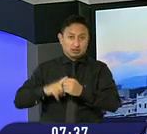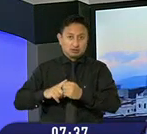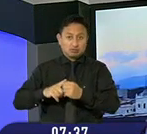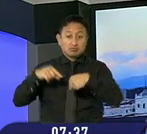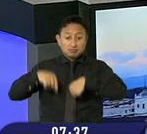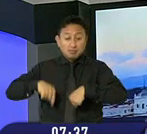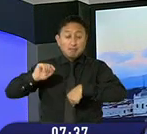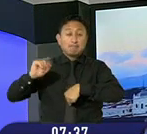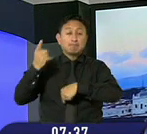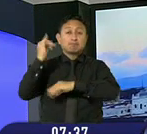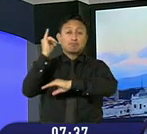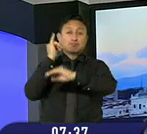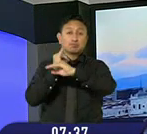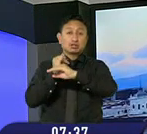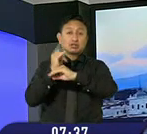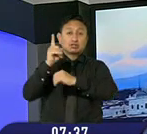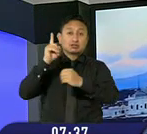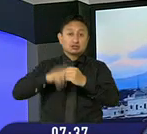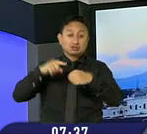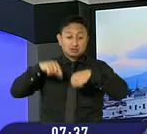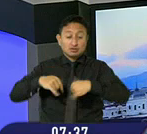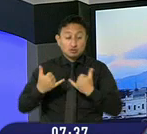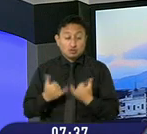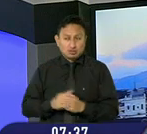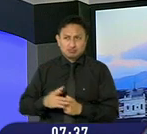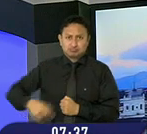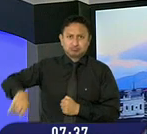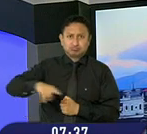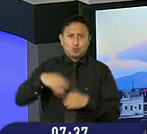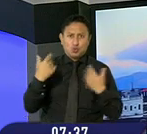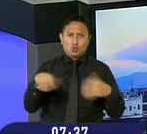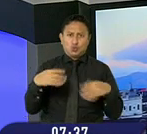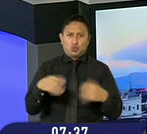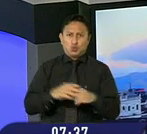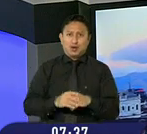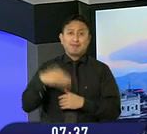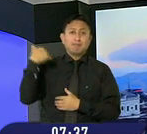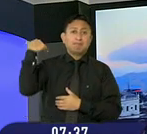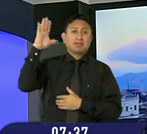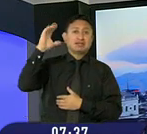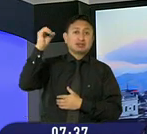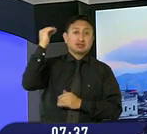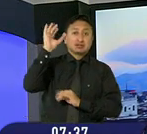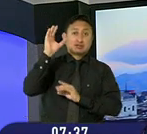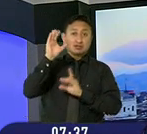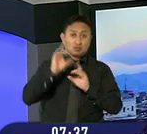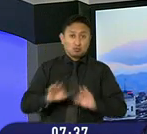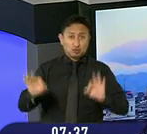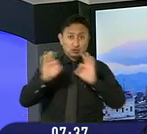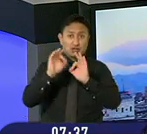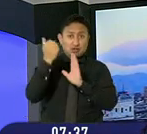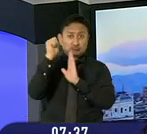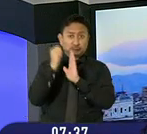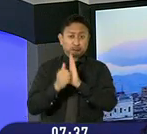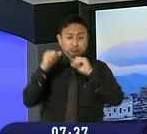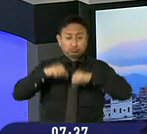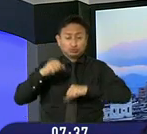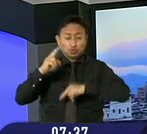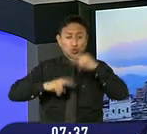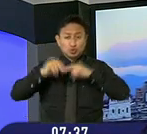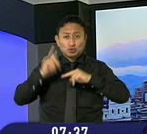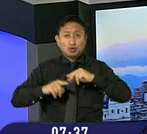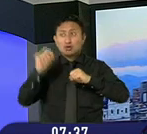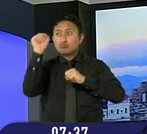templo parroquial de la ciudad alberga obras de los artistas más importantes de la escuela quiteña. Estilos constructivos,